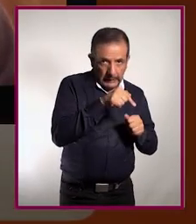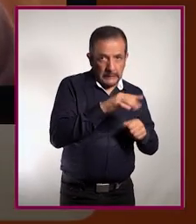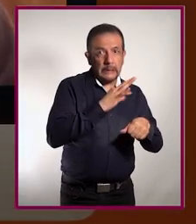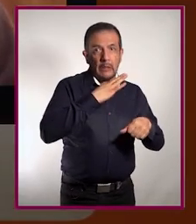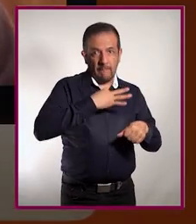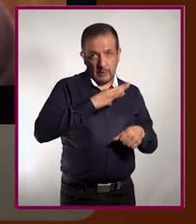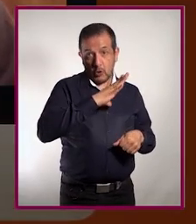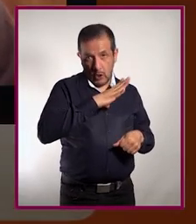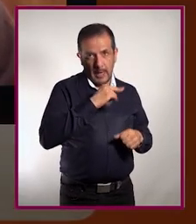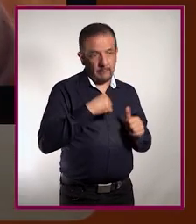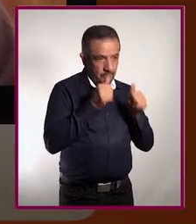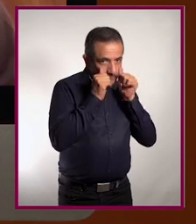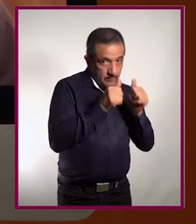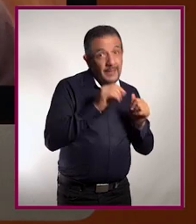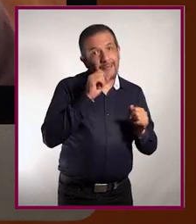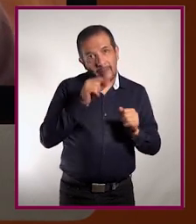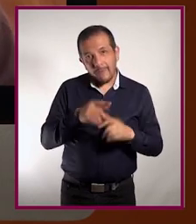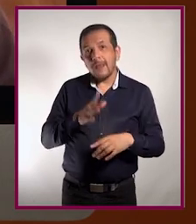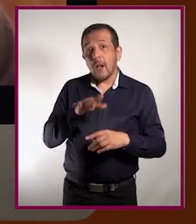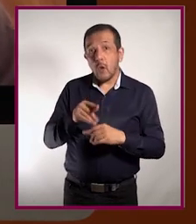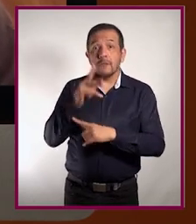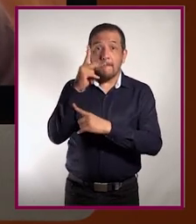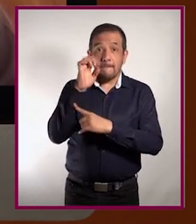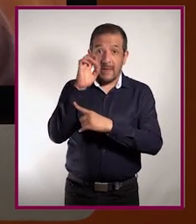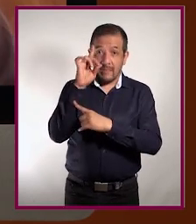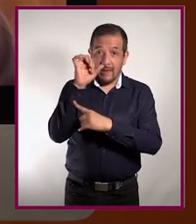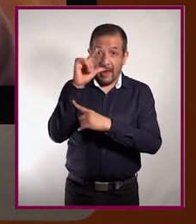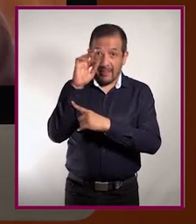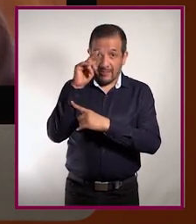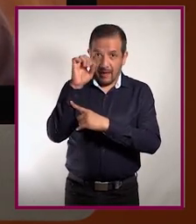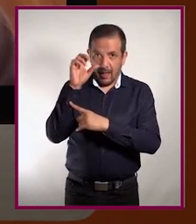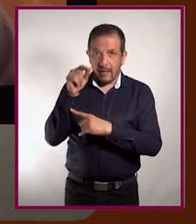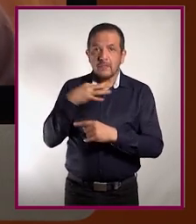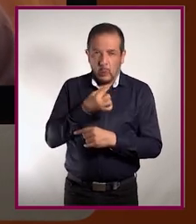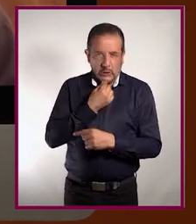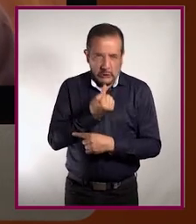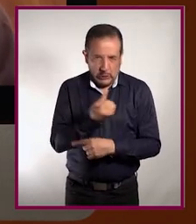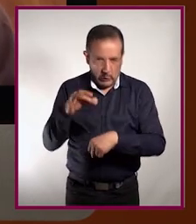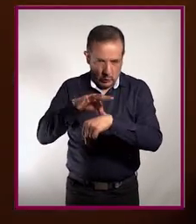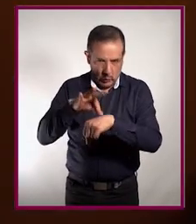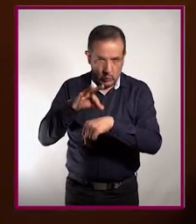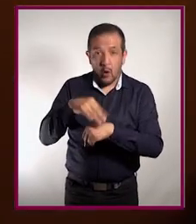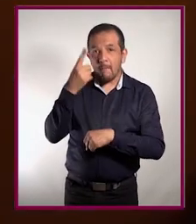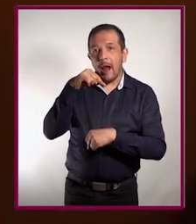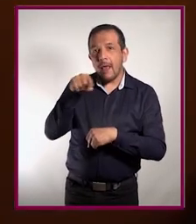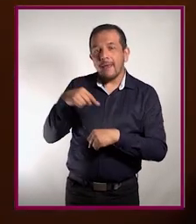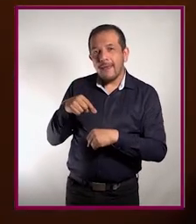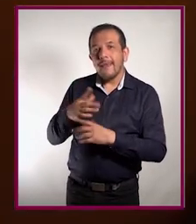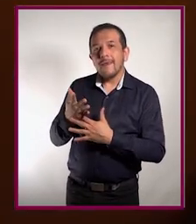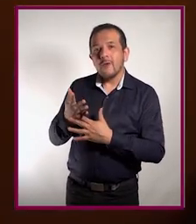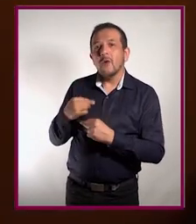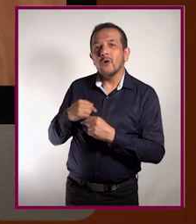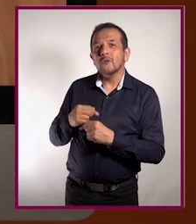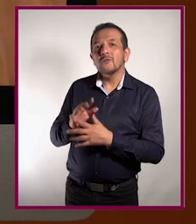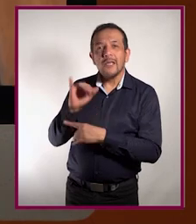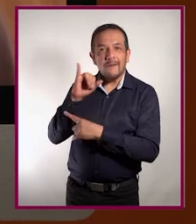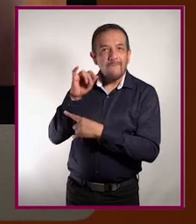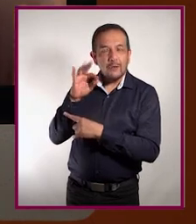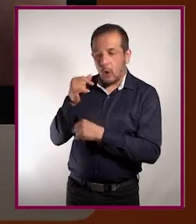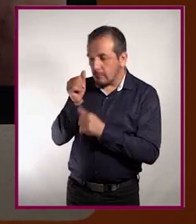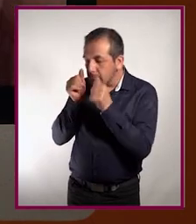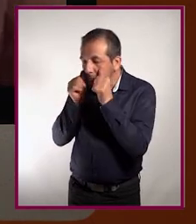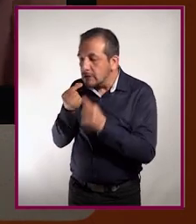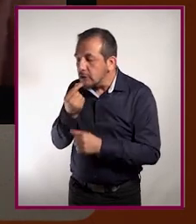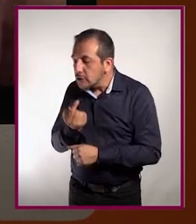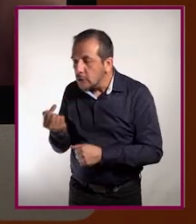enfermedades infecciosas, y están también los pediatras infectólogas o infectólogos, y estas personas son quienes se dedican a